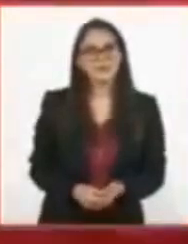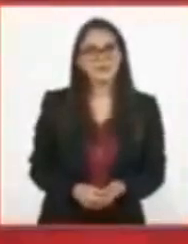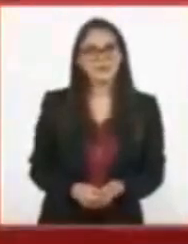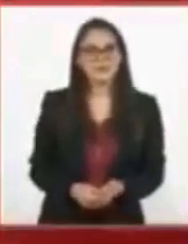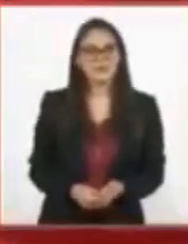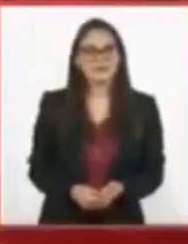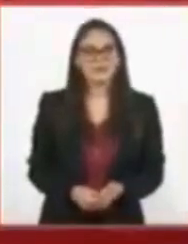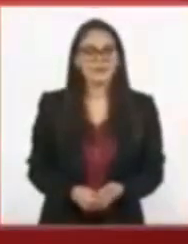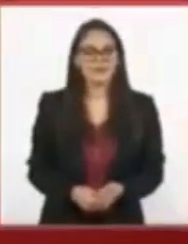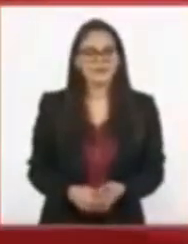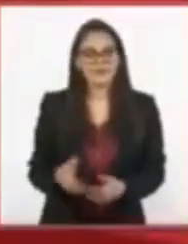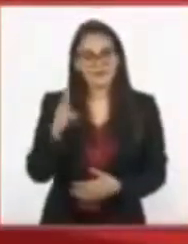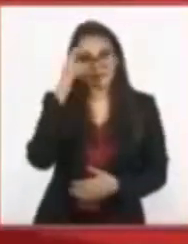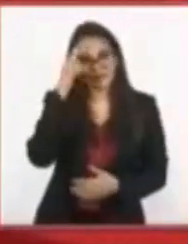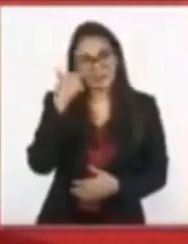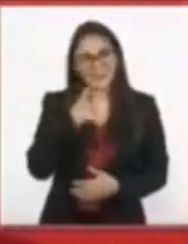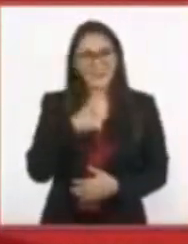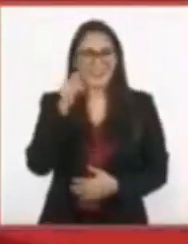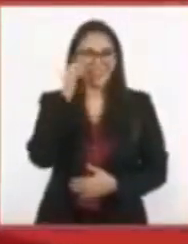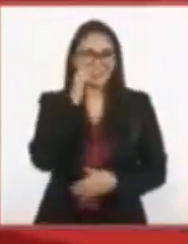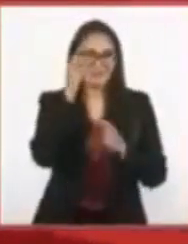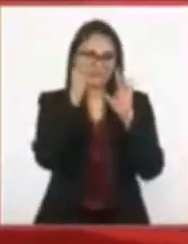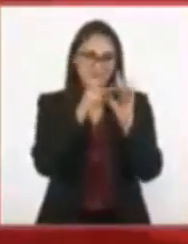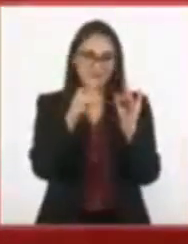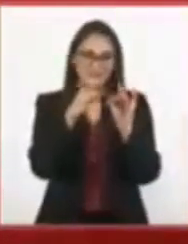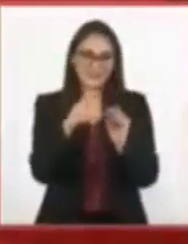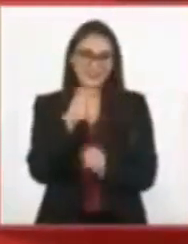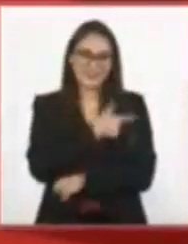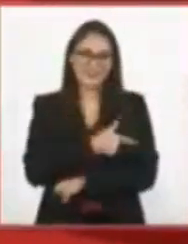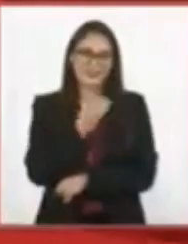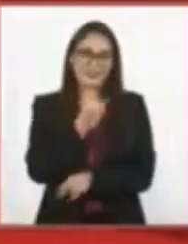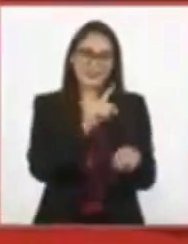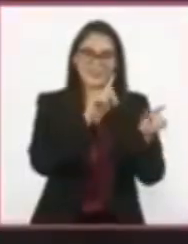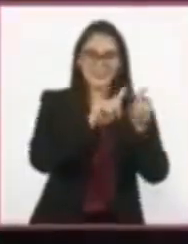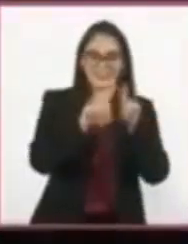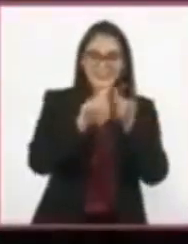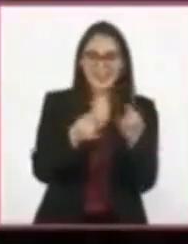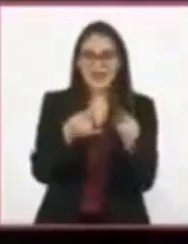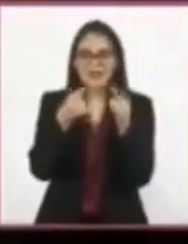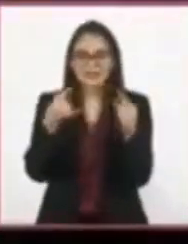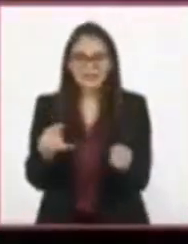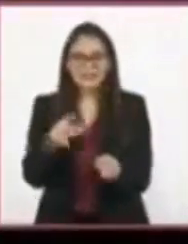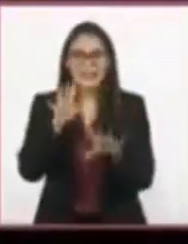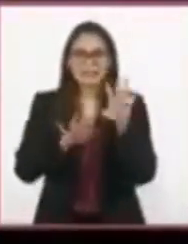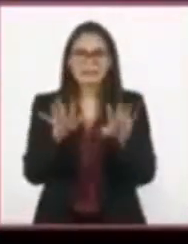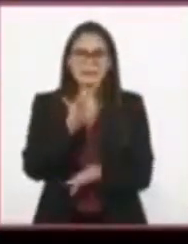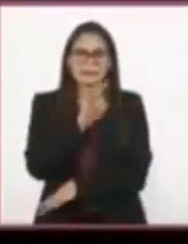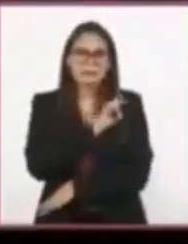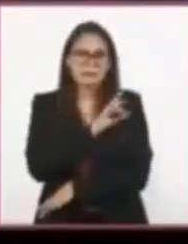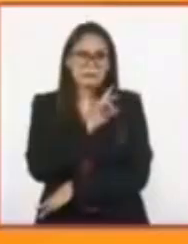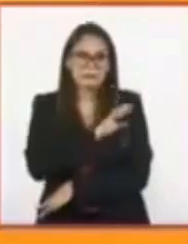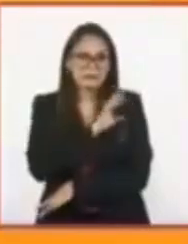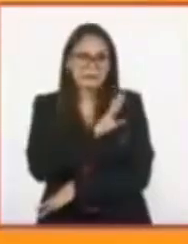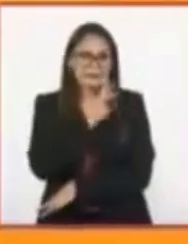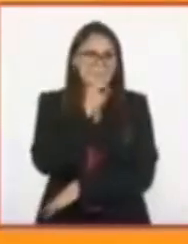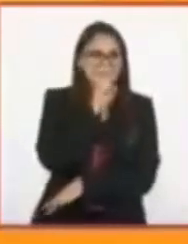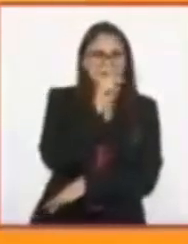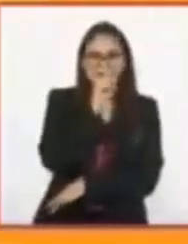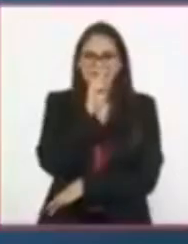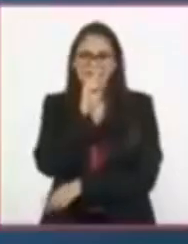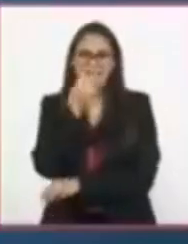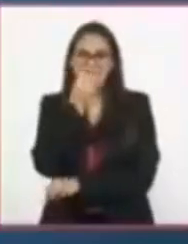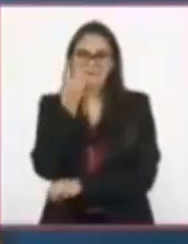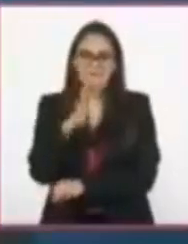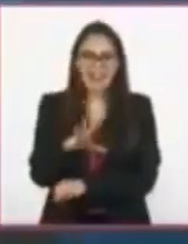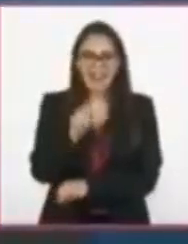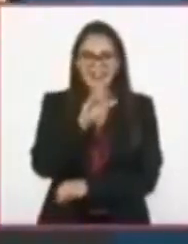Soy yo, su narrador favorito, al que le gusta contar historias con un toque de suspenso, acción